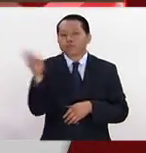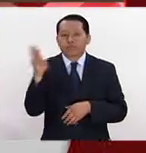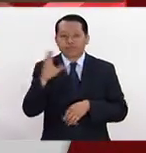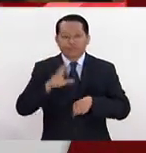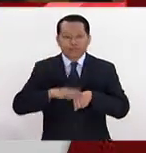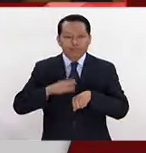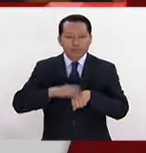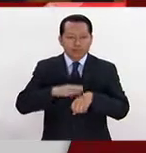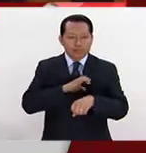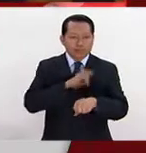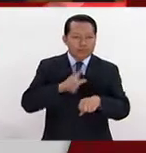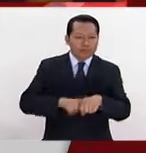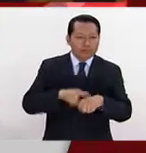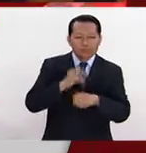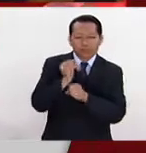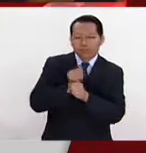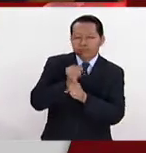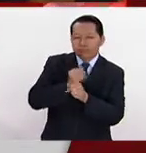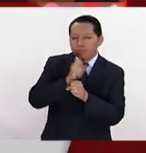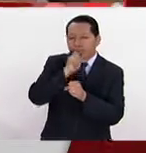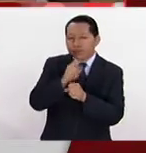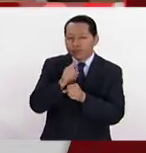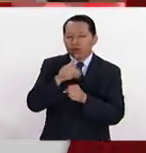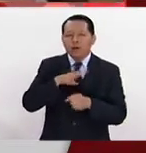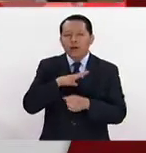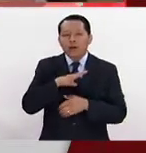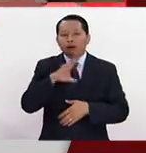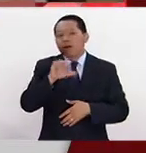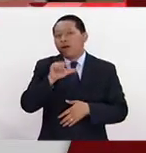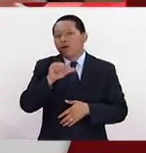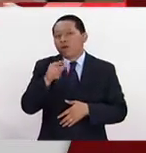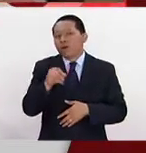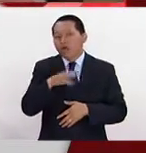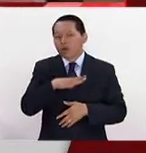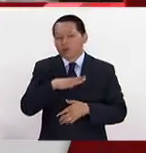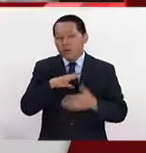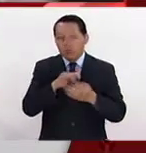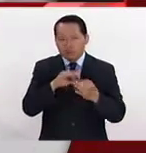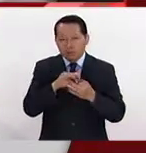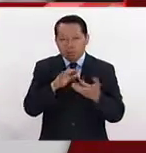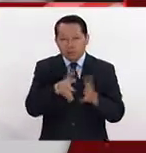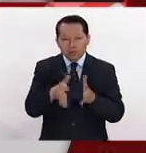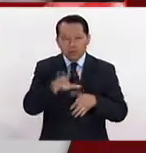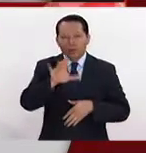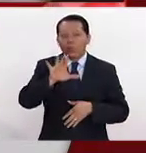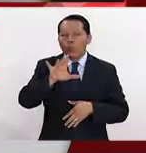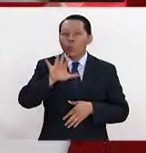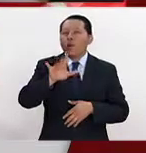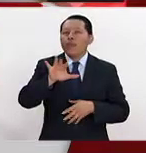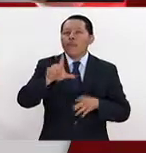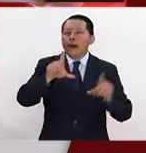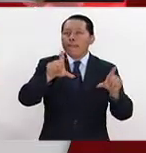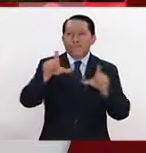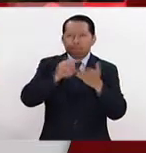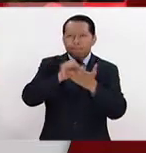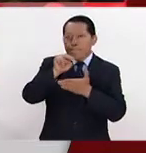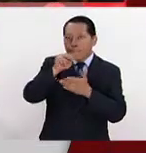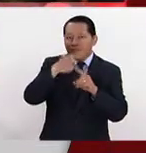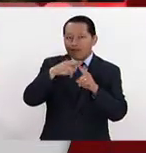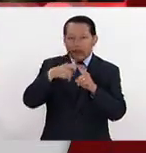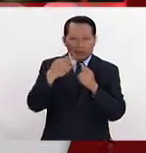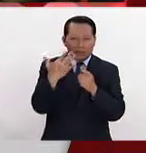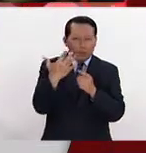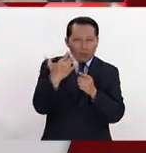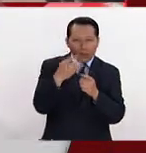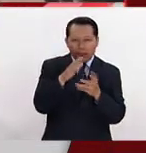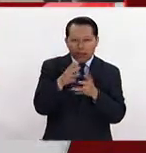más especializados investigadores en torno a la vida de Caraballo sostienen que hay alrededor de 50 obras, los menos sostienen que hay